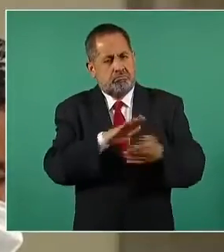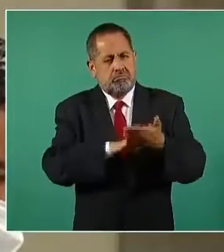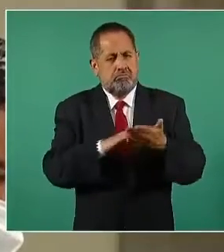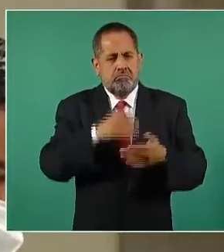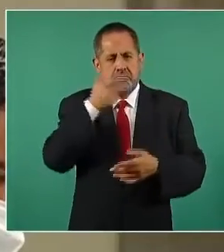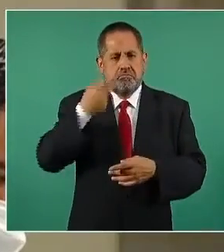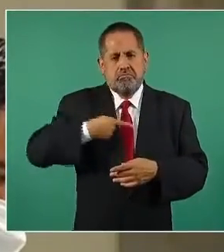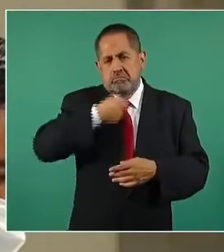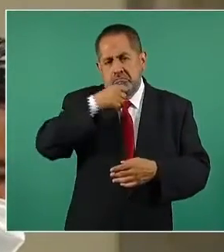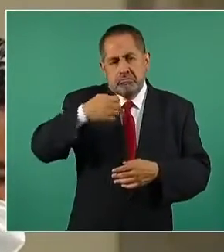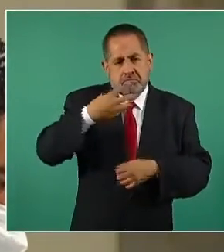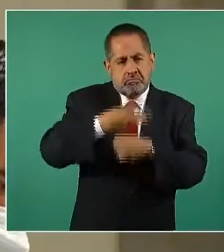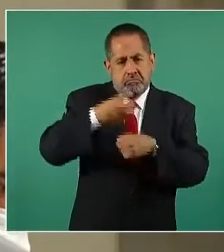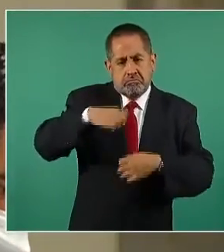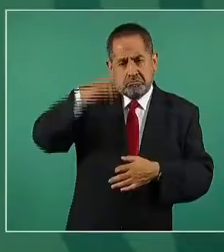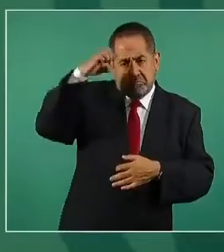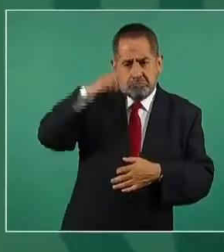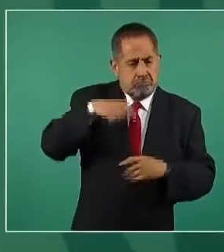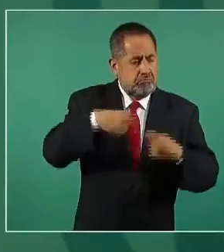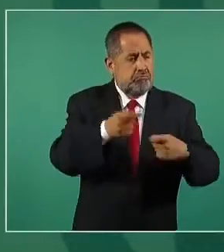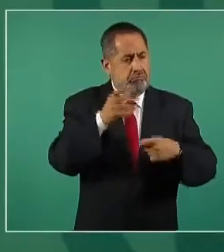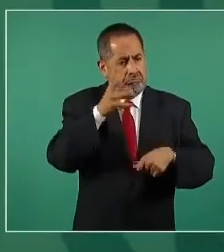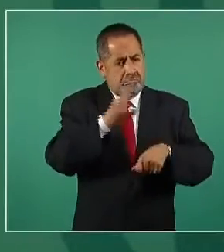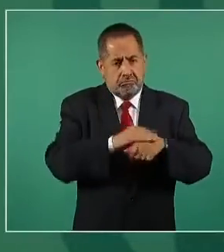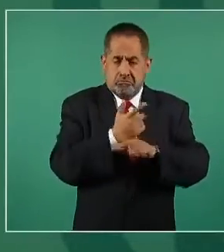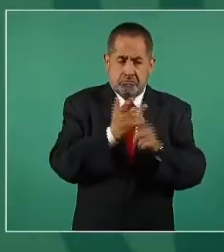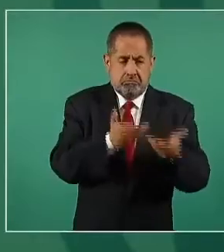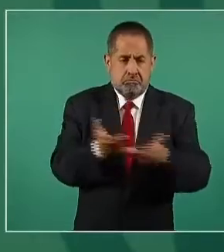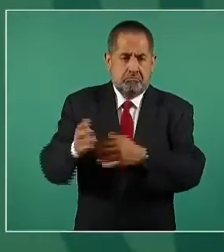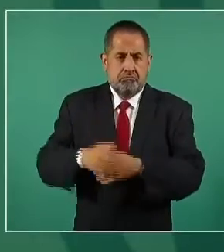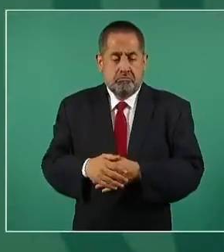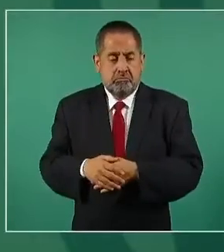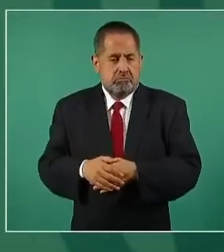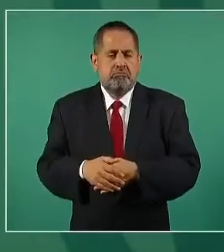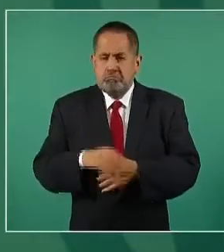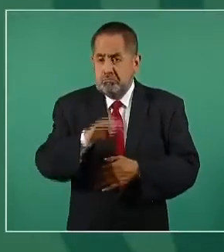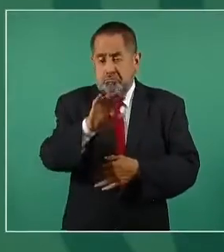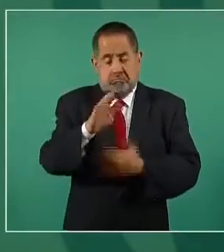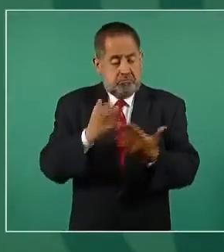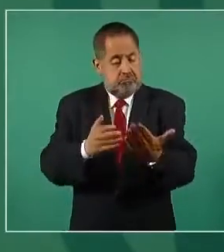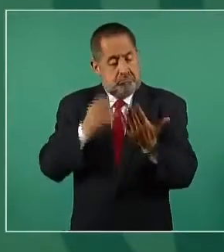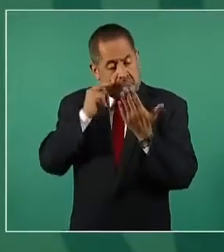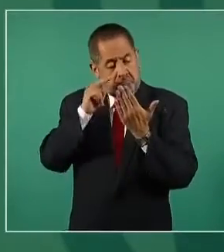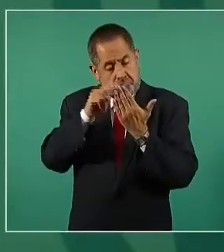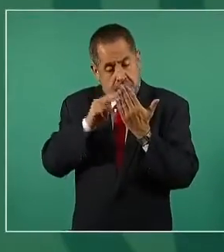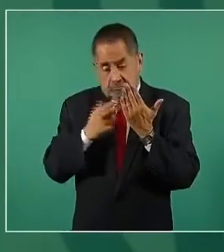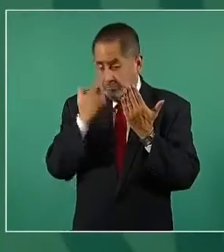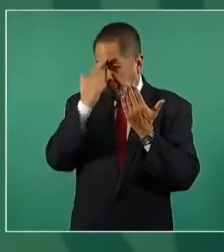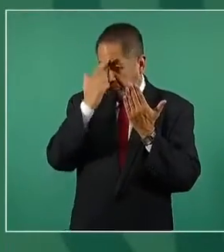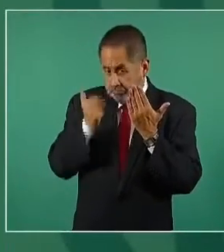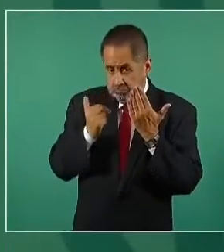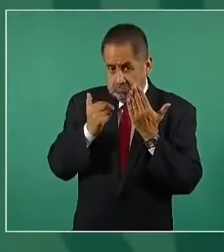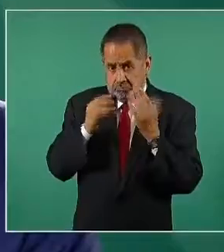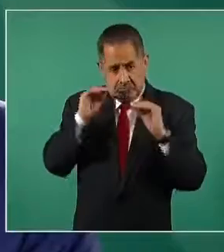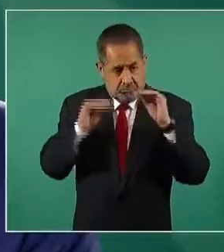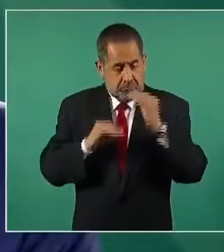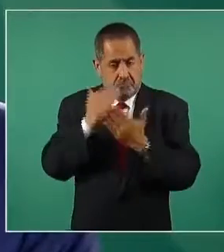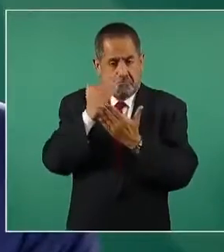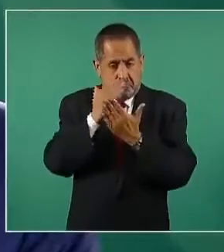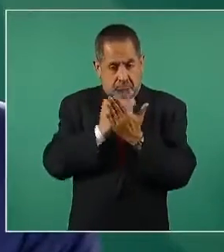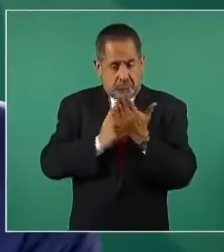tercera edad? Sí se justifica en lo que se está elaborando,